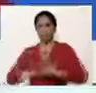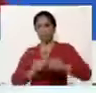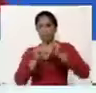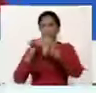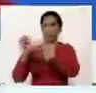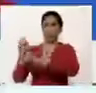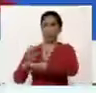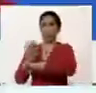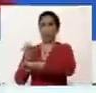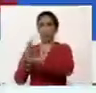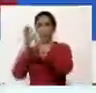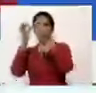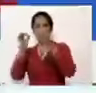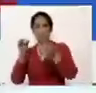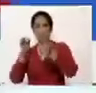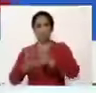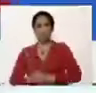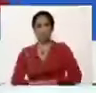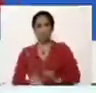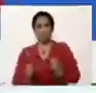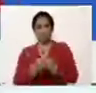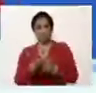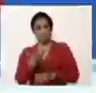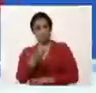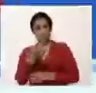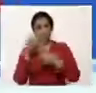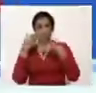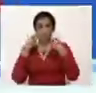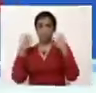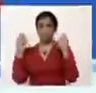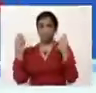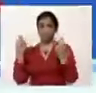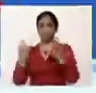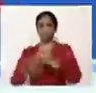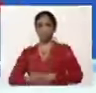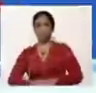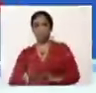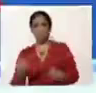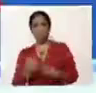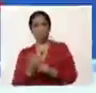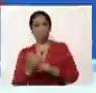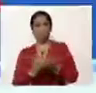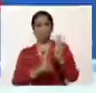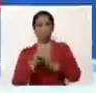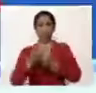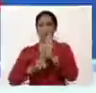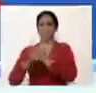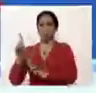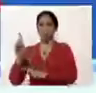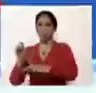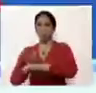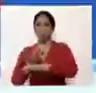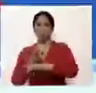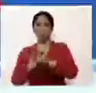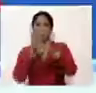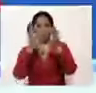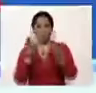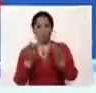economía real. Con su permiso. En el trabajo del desarrollo de la economía real.